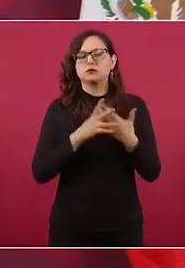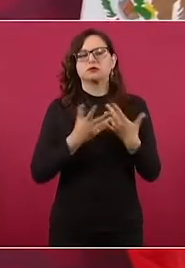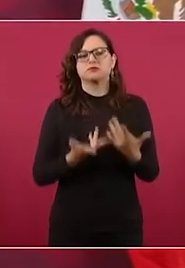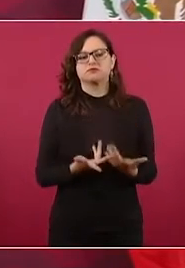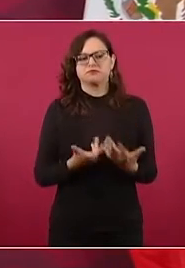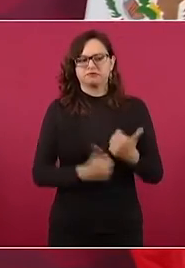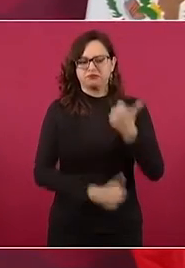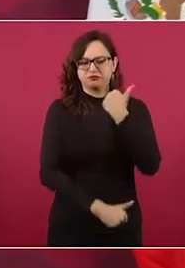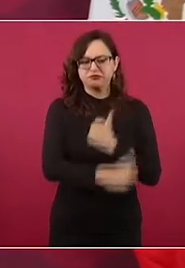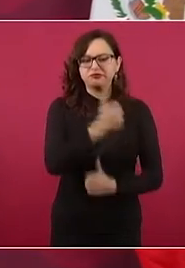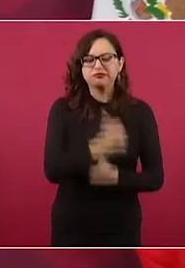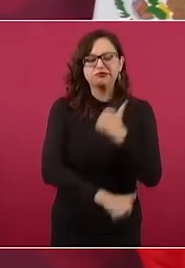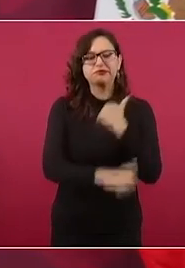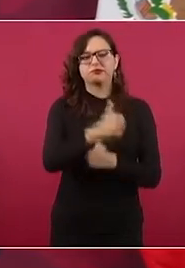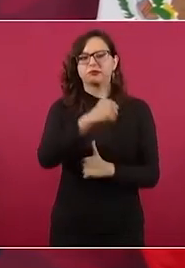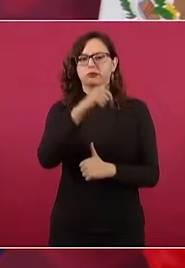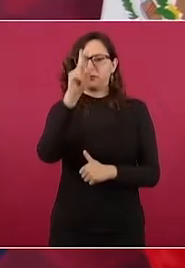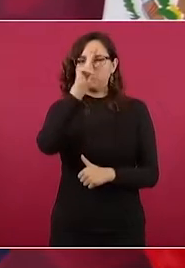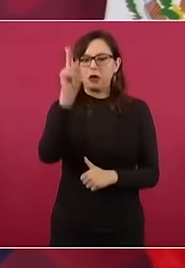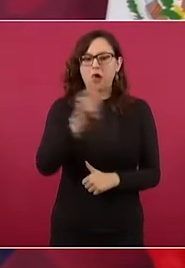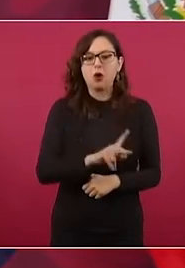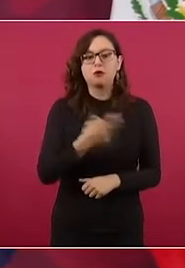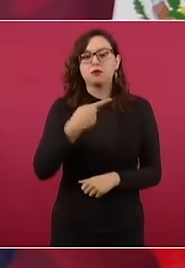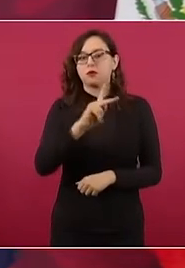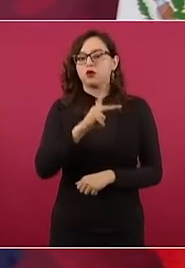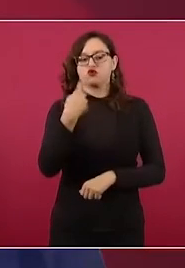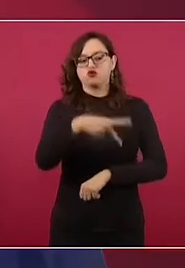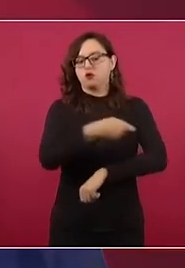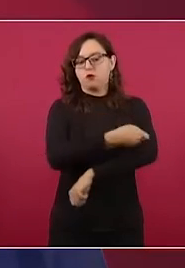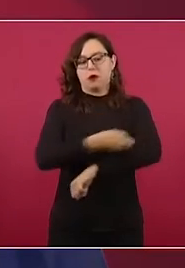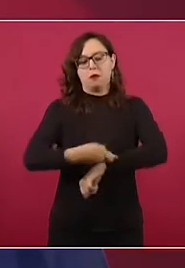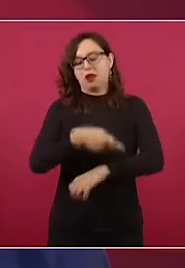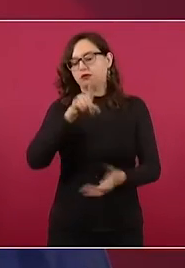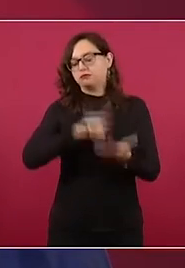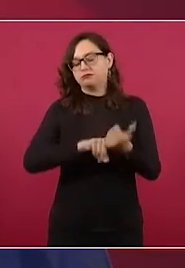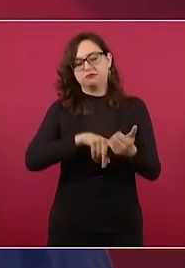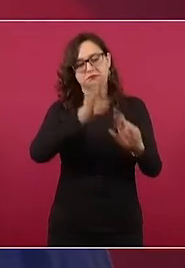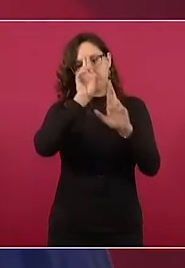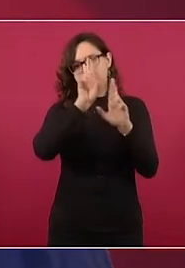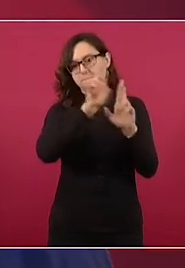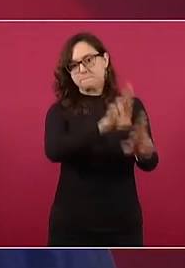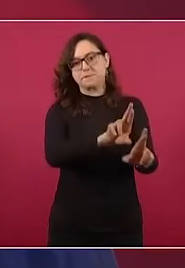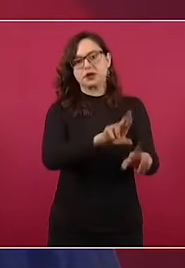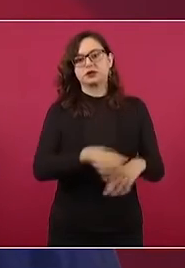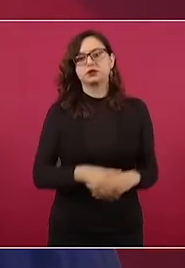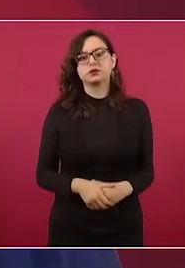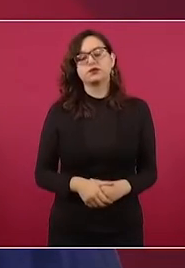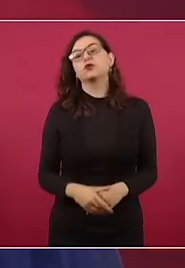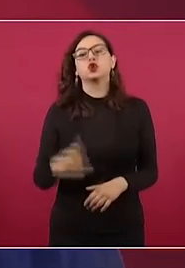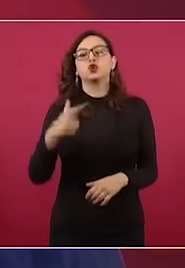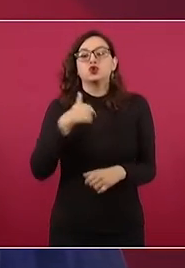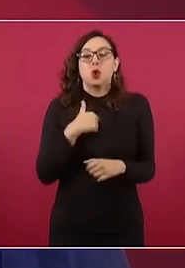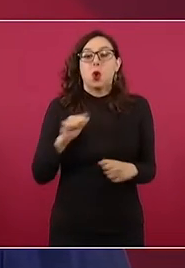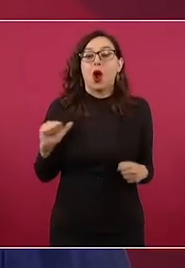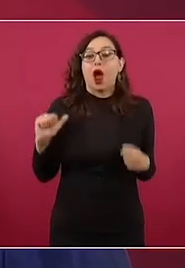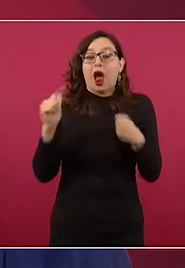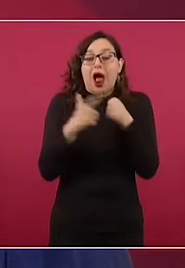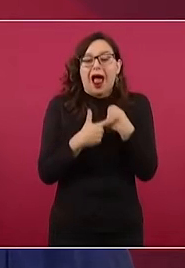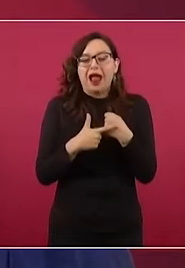su vida familiar. Nunca he hecho una crítica